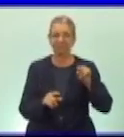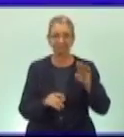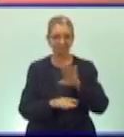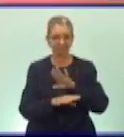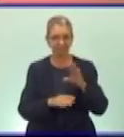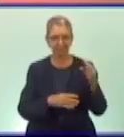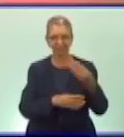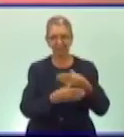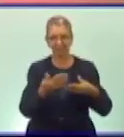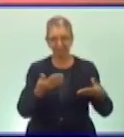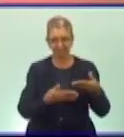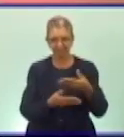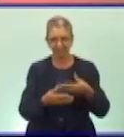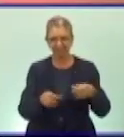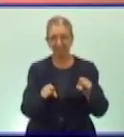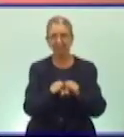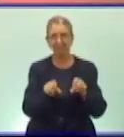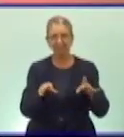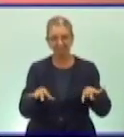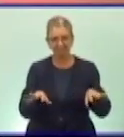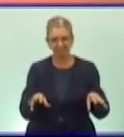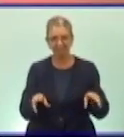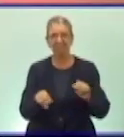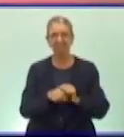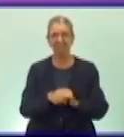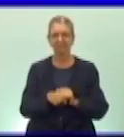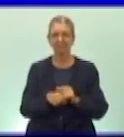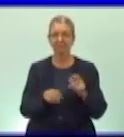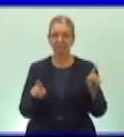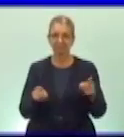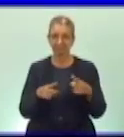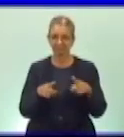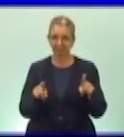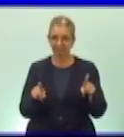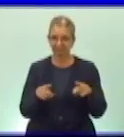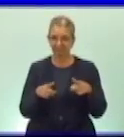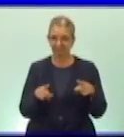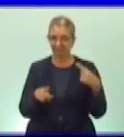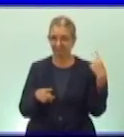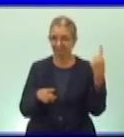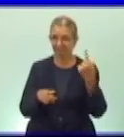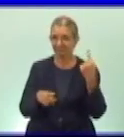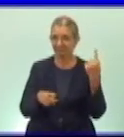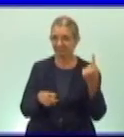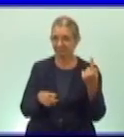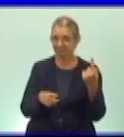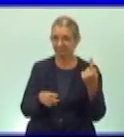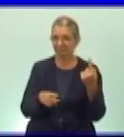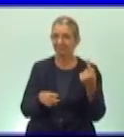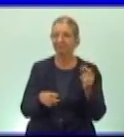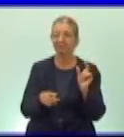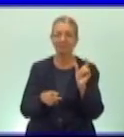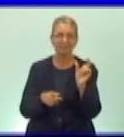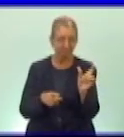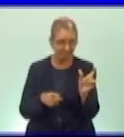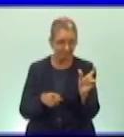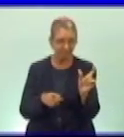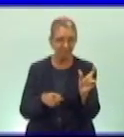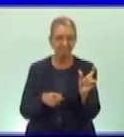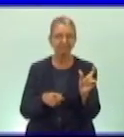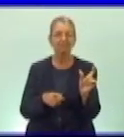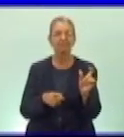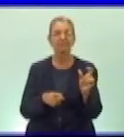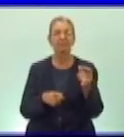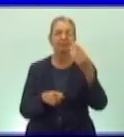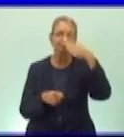el repasador virtual fíjense que el himno nacional de acuerdo con la nueva ley la palabra patria se escribe